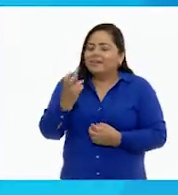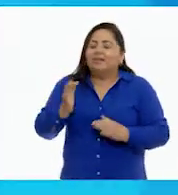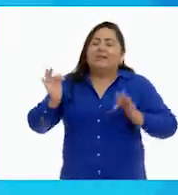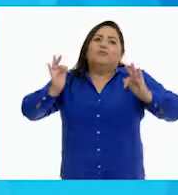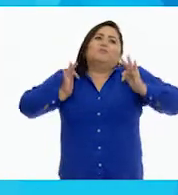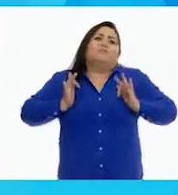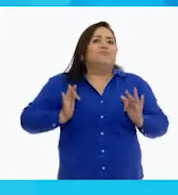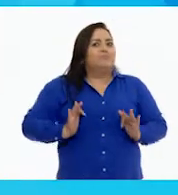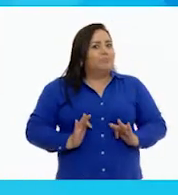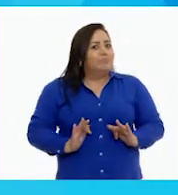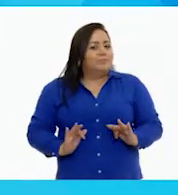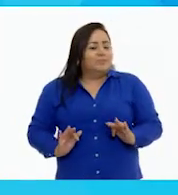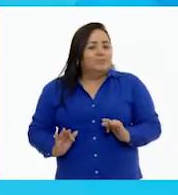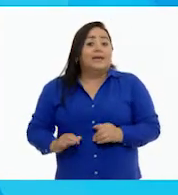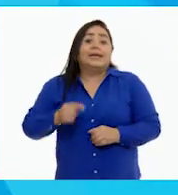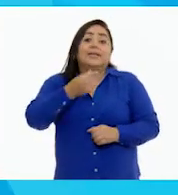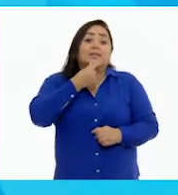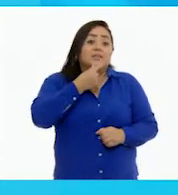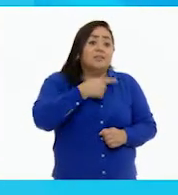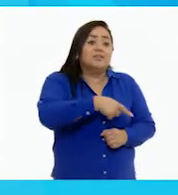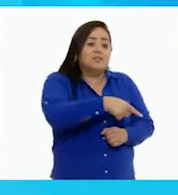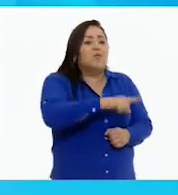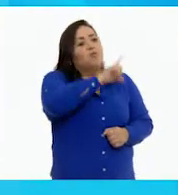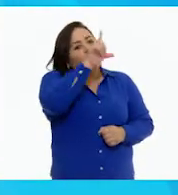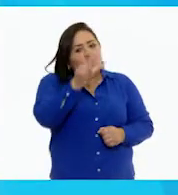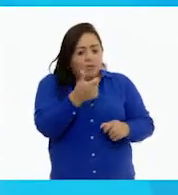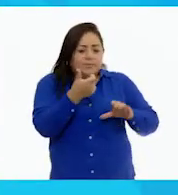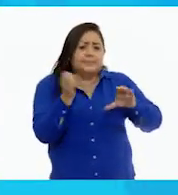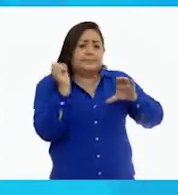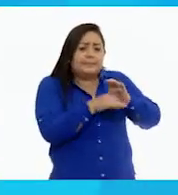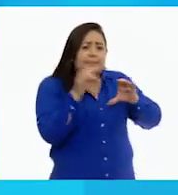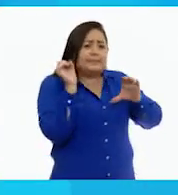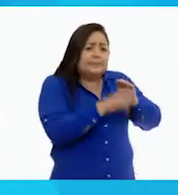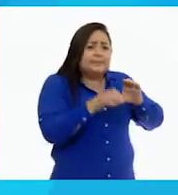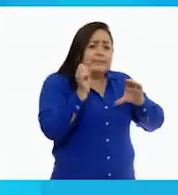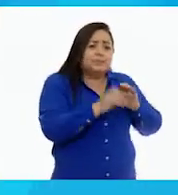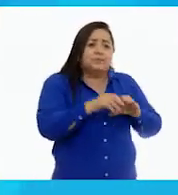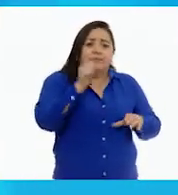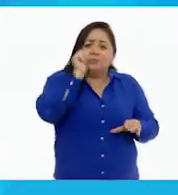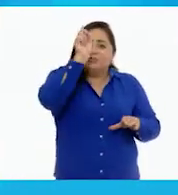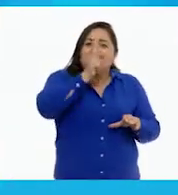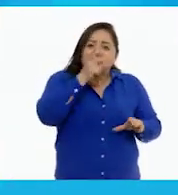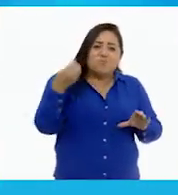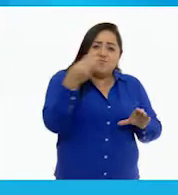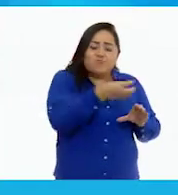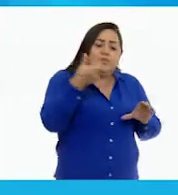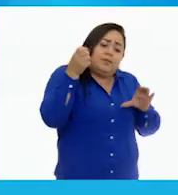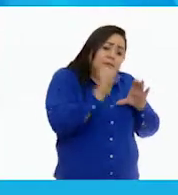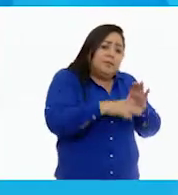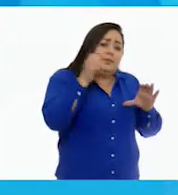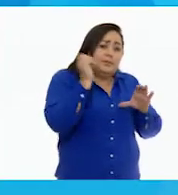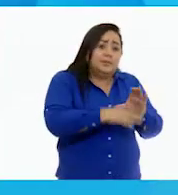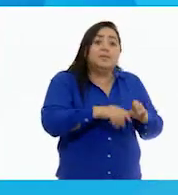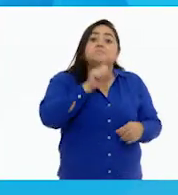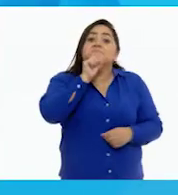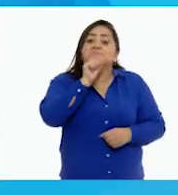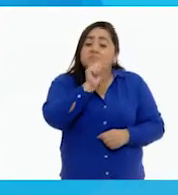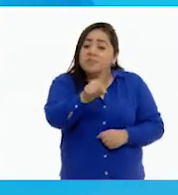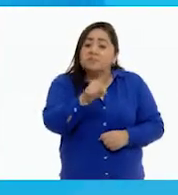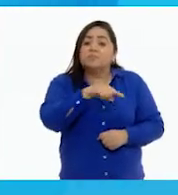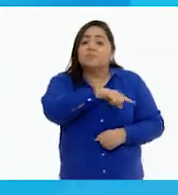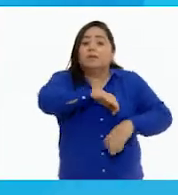problema, Daniel comenzó a ahorrar todo lo que pudo. Se